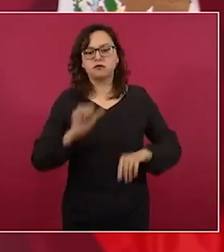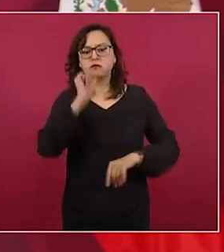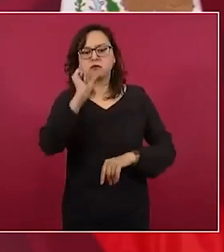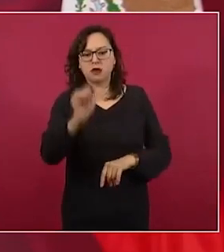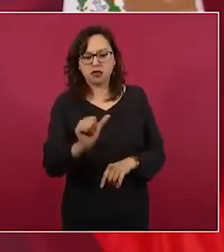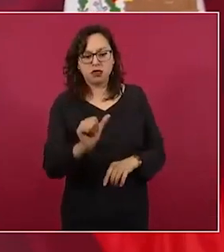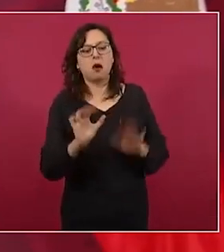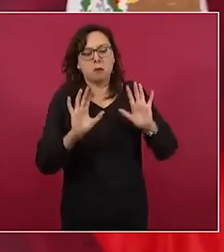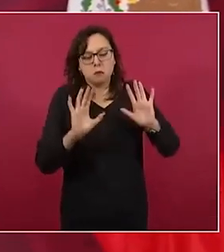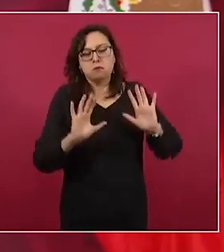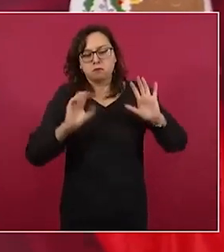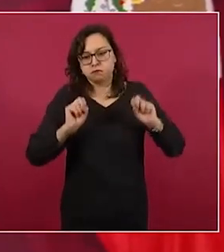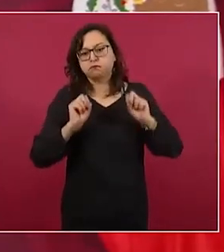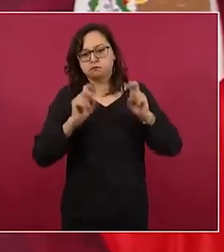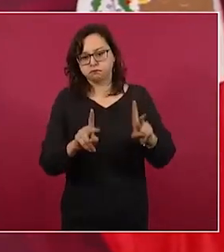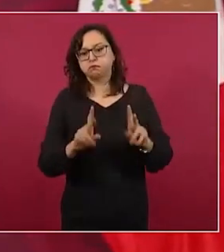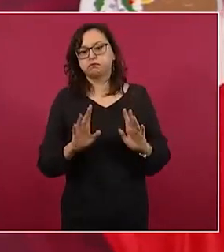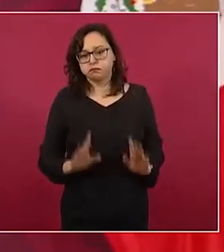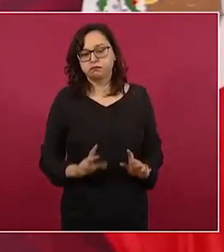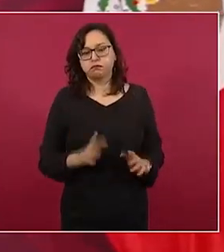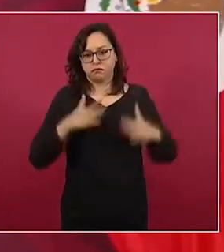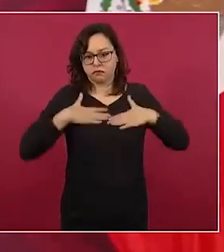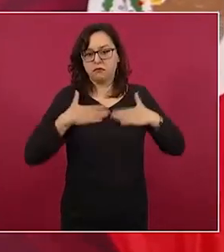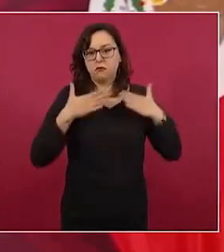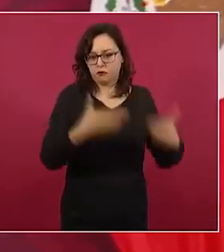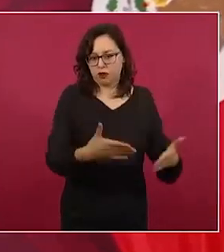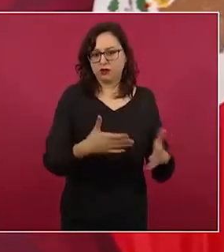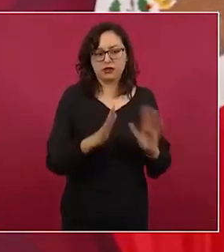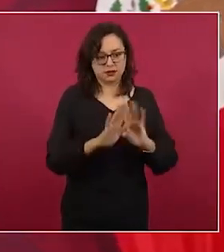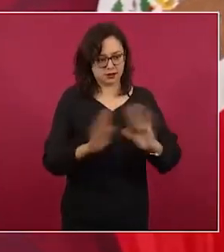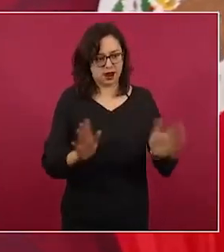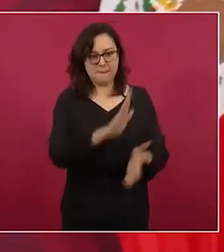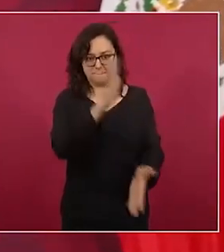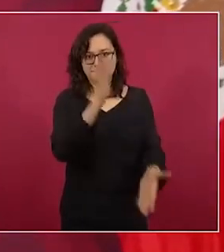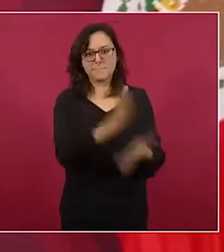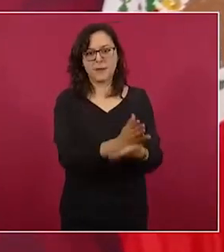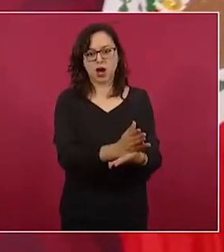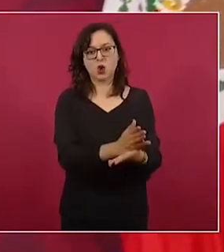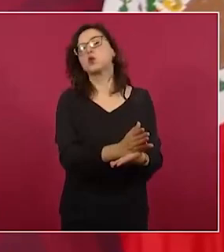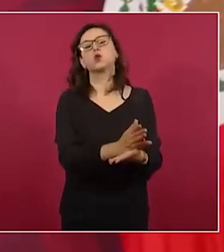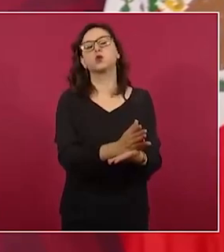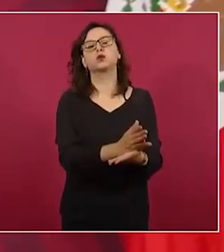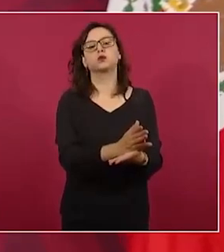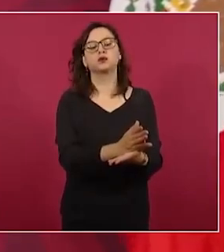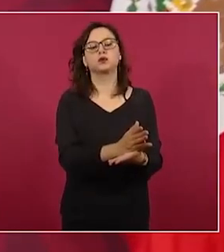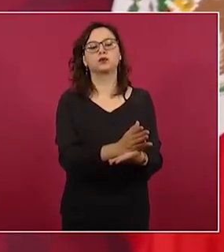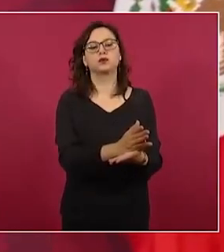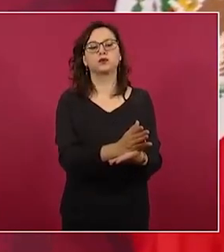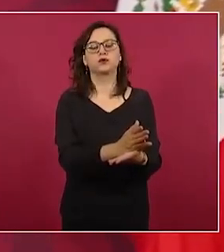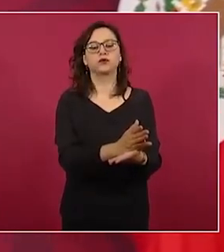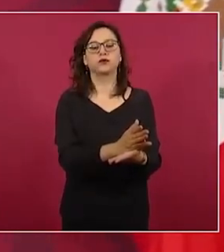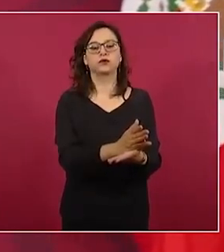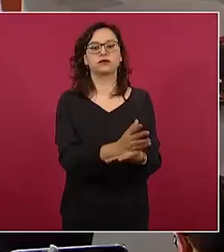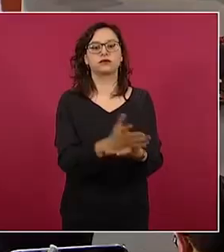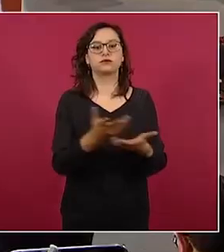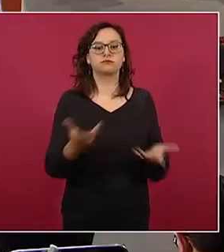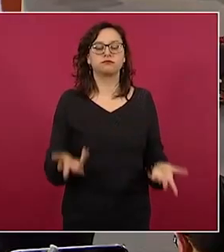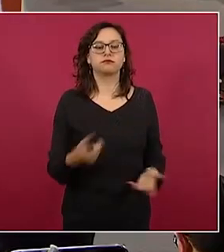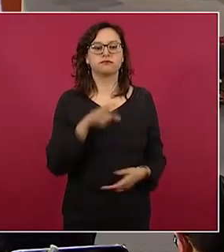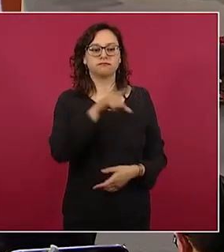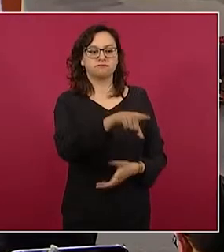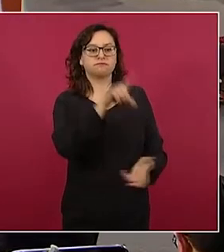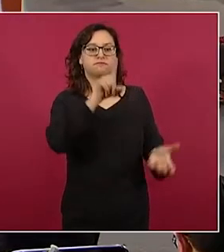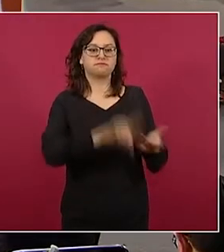las grúas